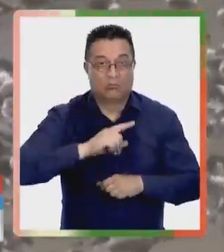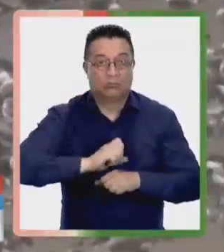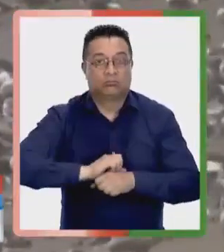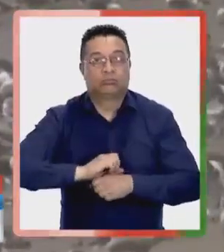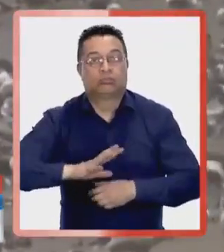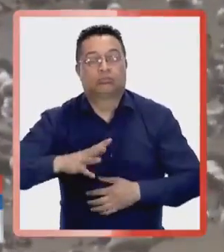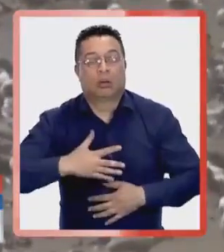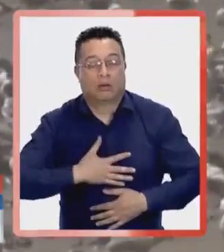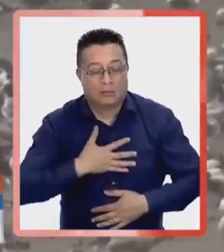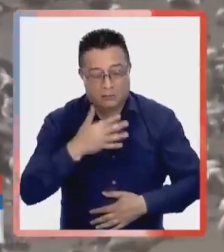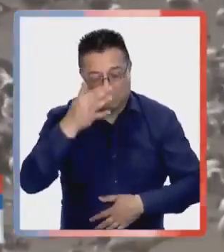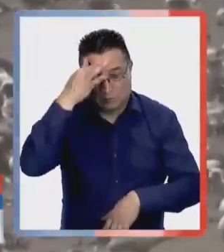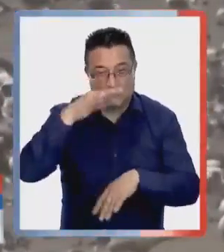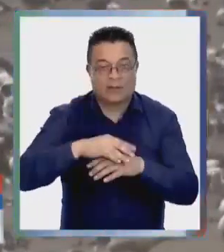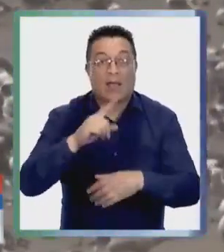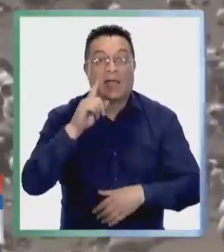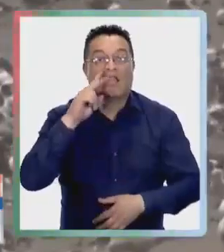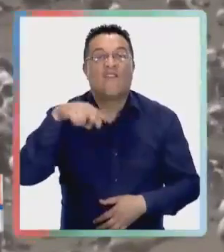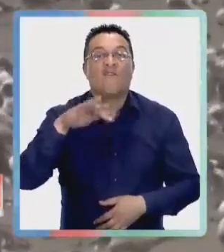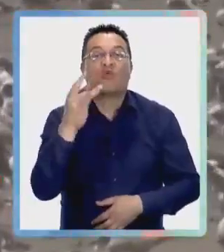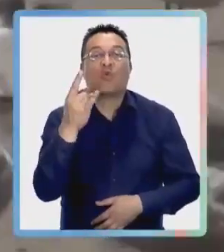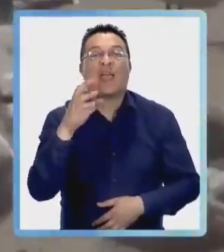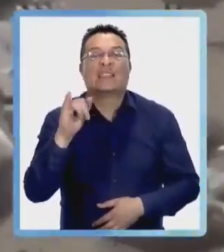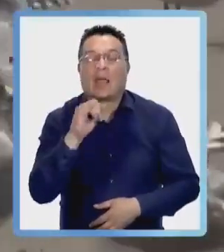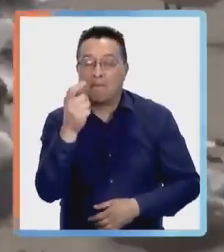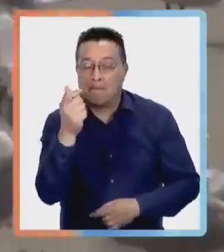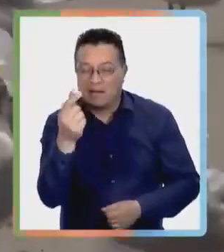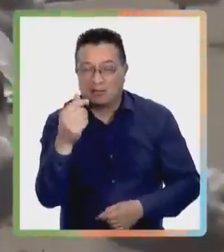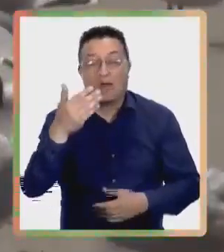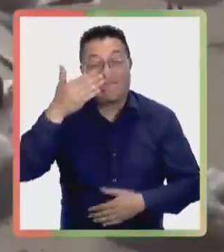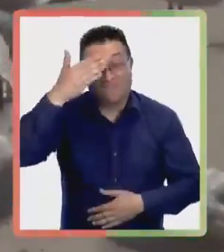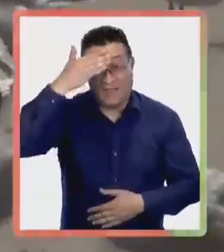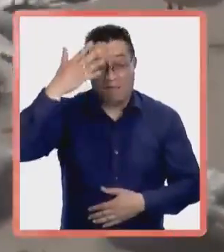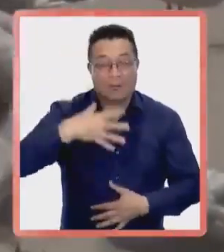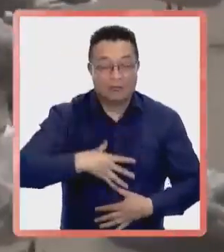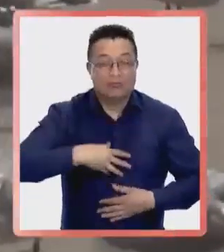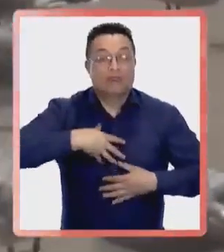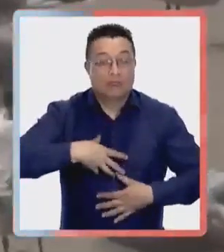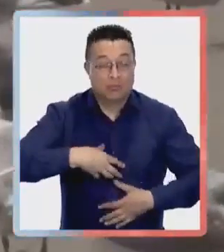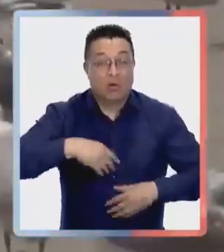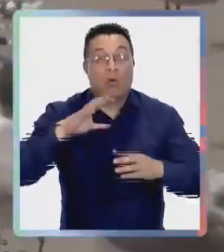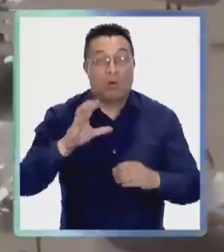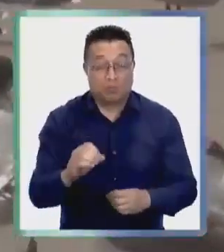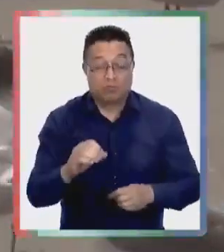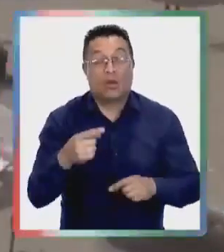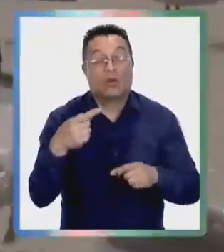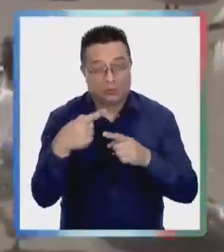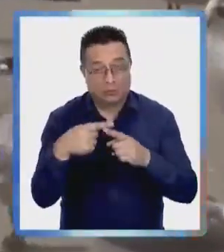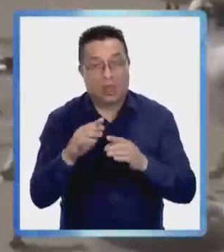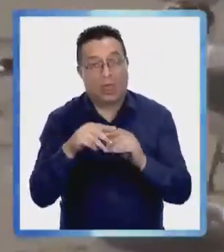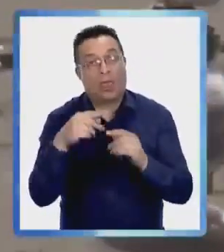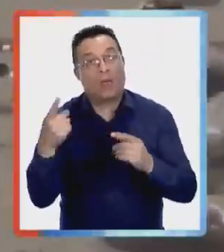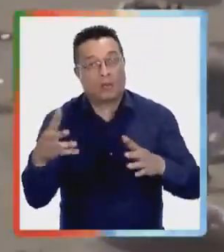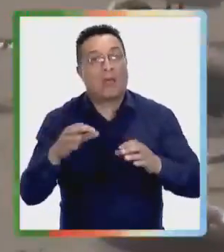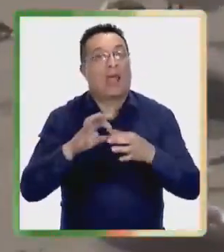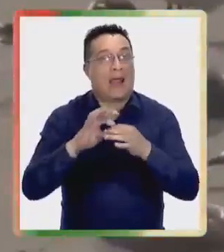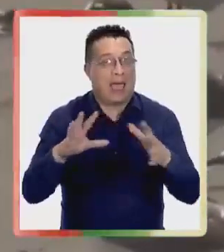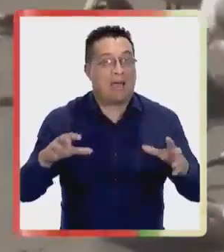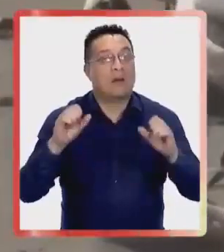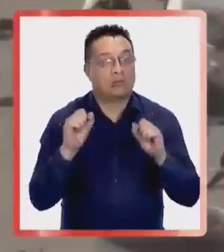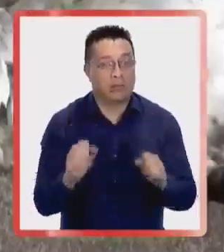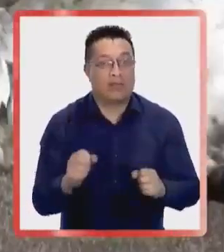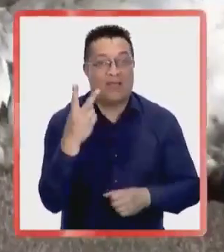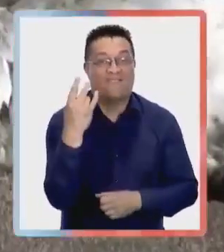tiene un periodo de incubación de pocos días y los síntomas son similares a una influenza. Fiebre, dificultad respiratoria, pero